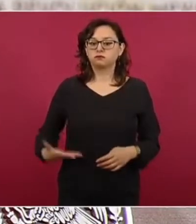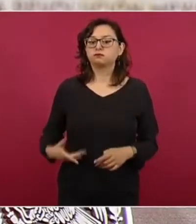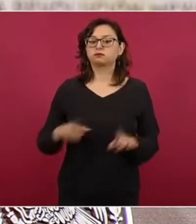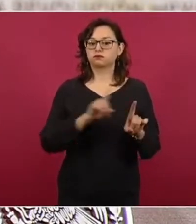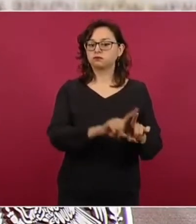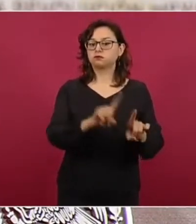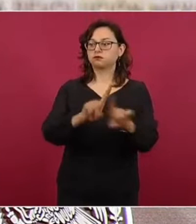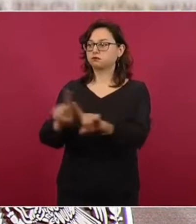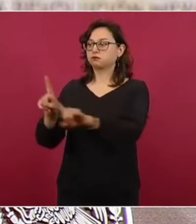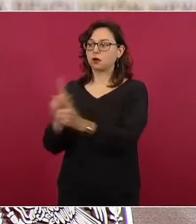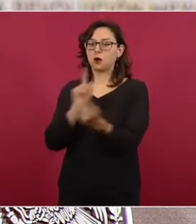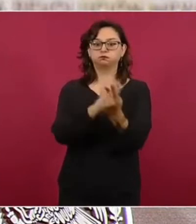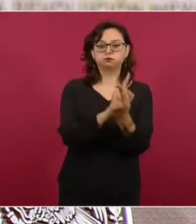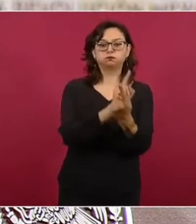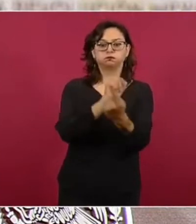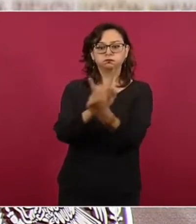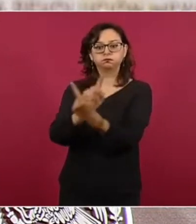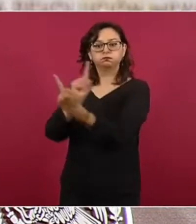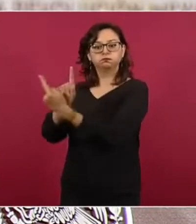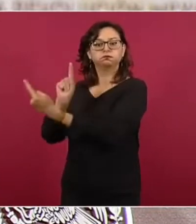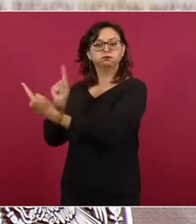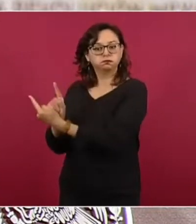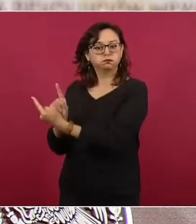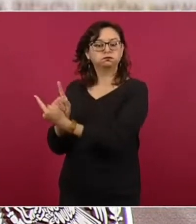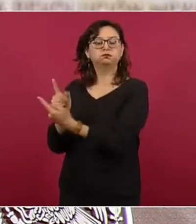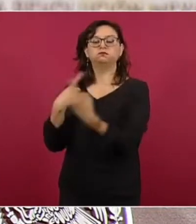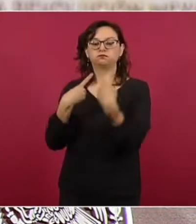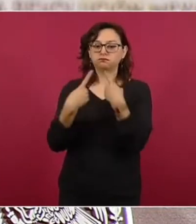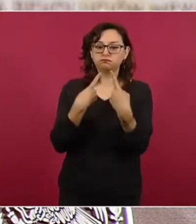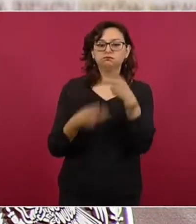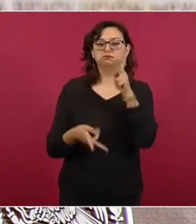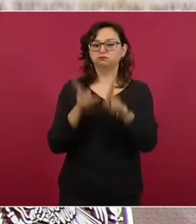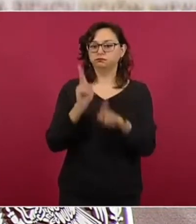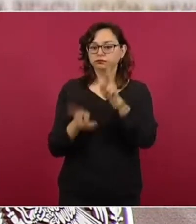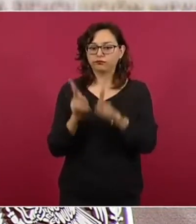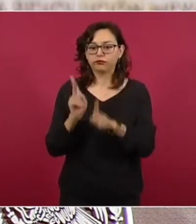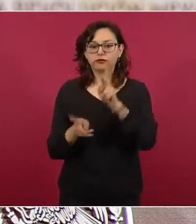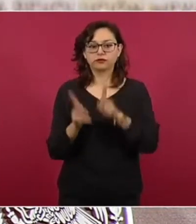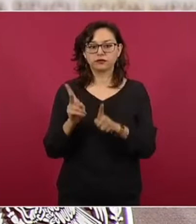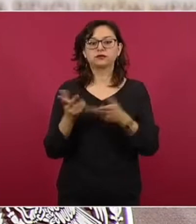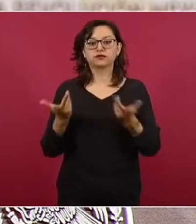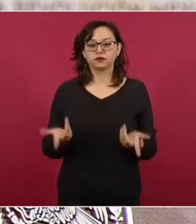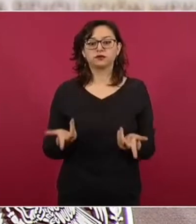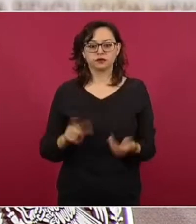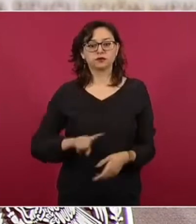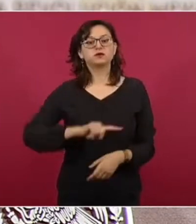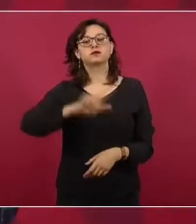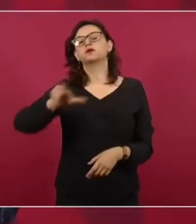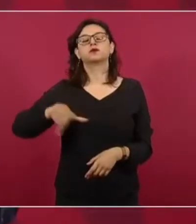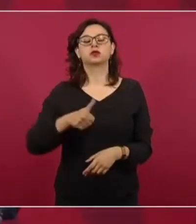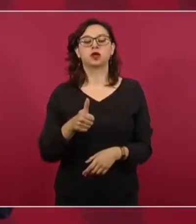y vamos a dar a conocer